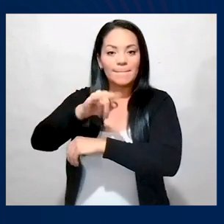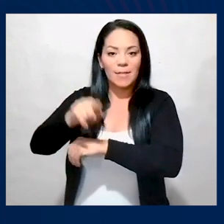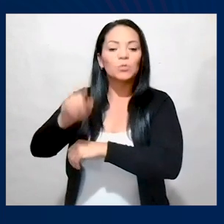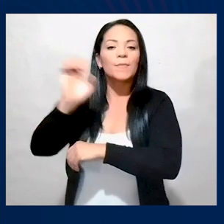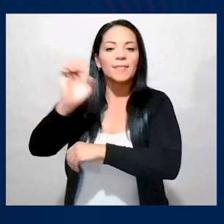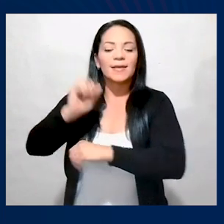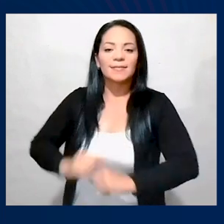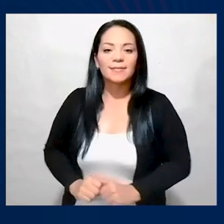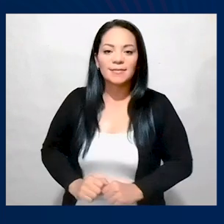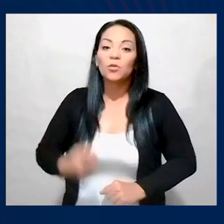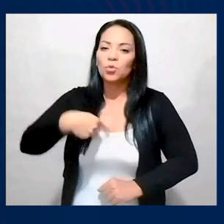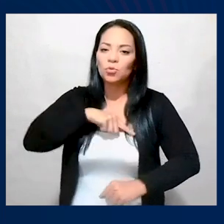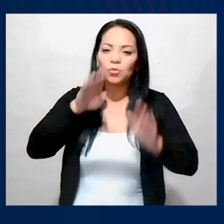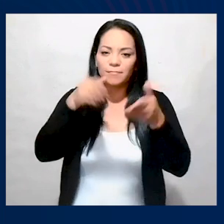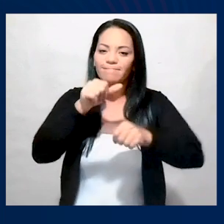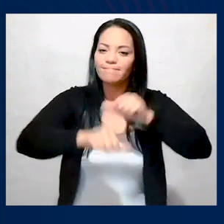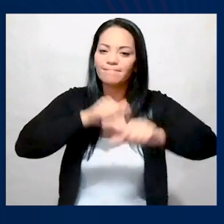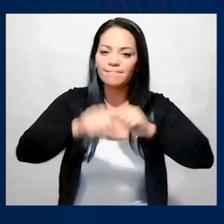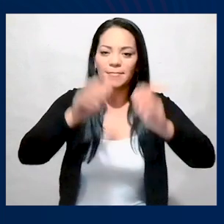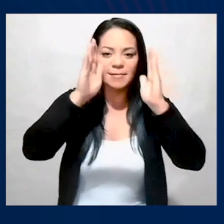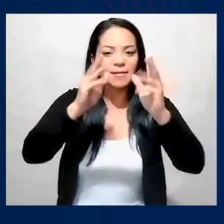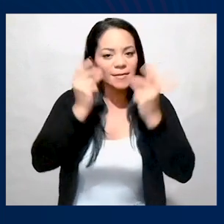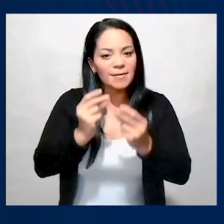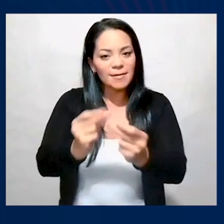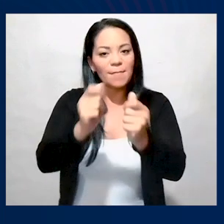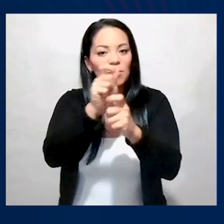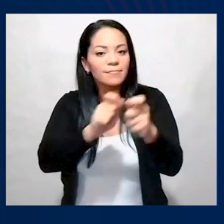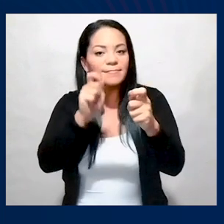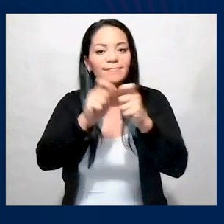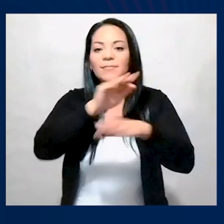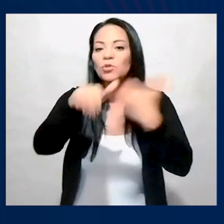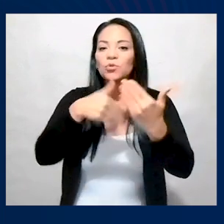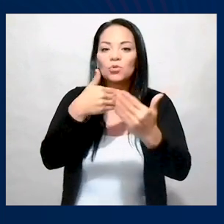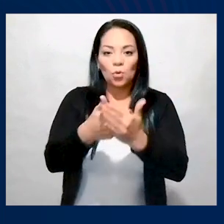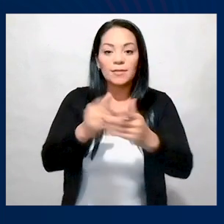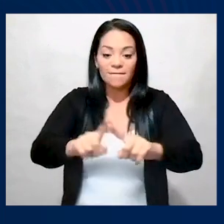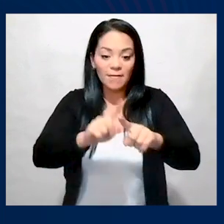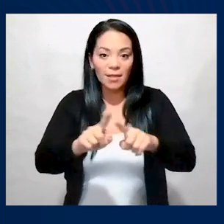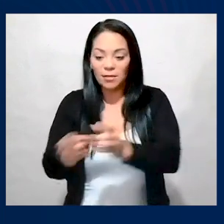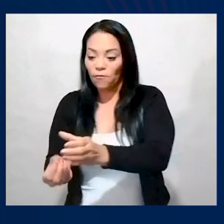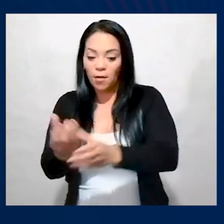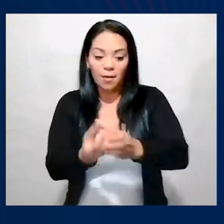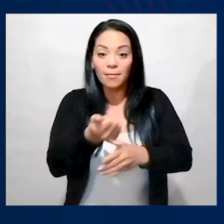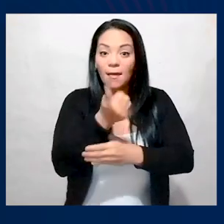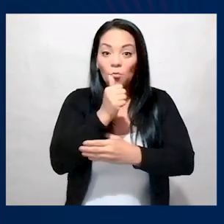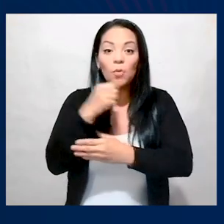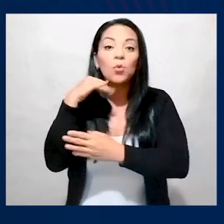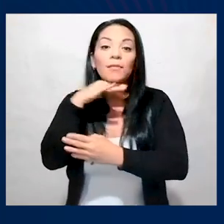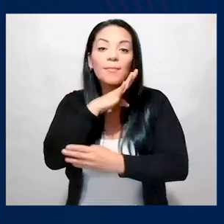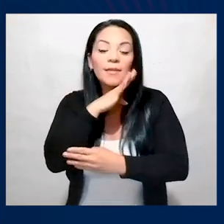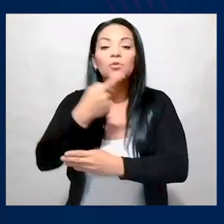Enfocando nuestros esfuerzos en la detección rápida y precisa de todas las fuentes contaminadas,